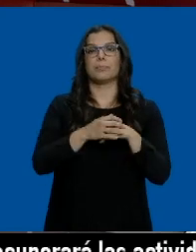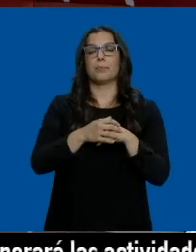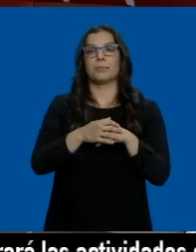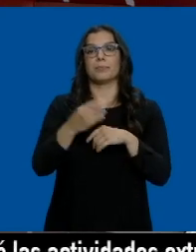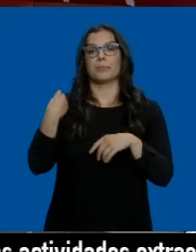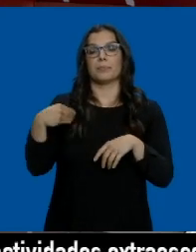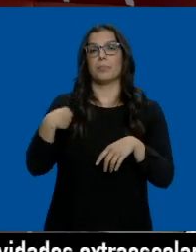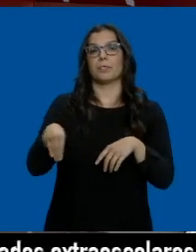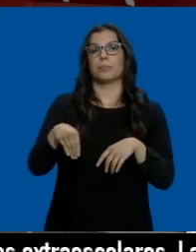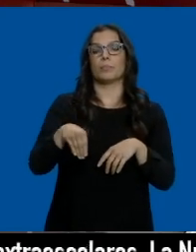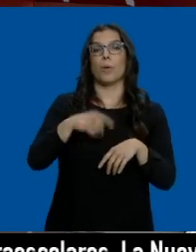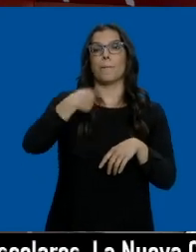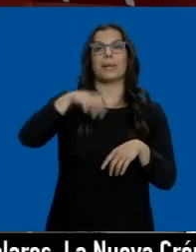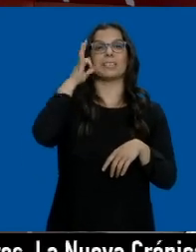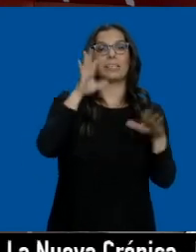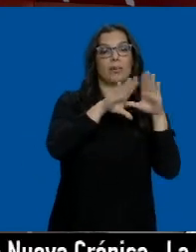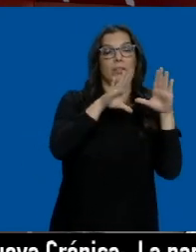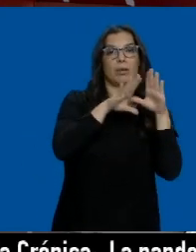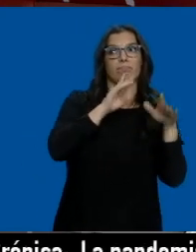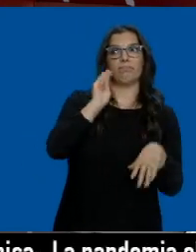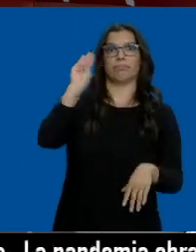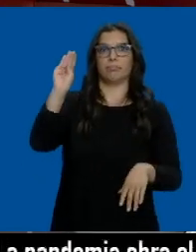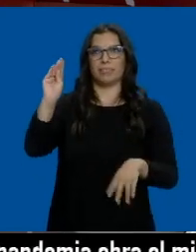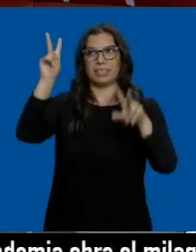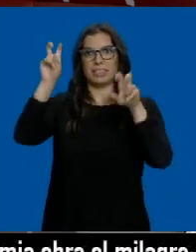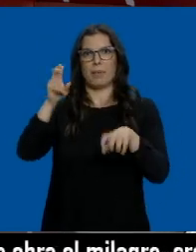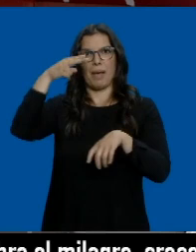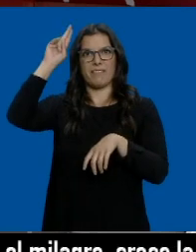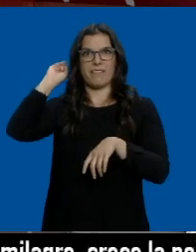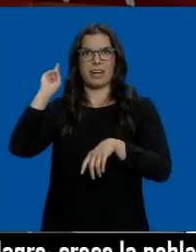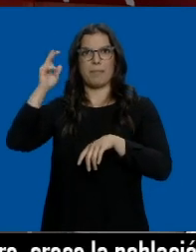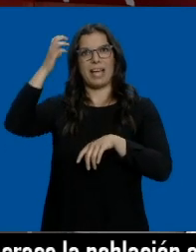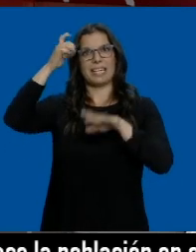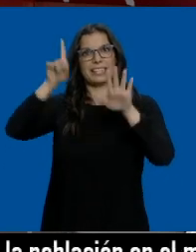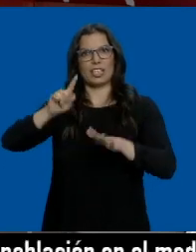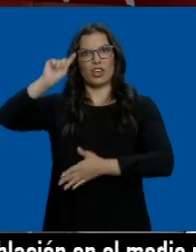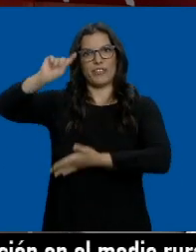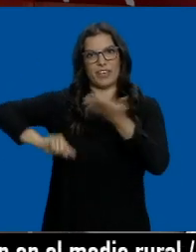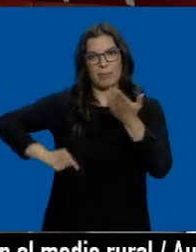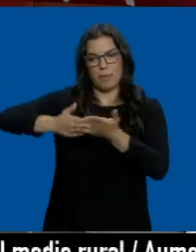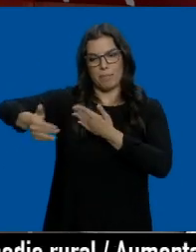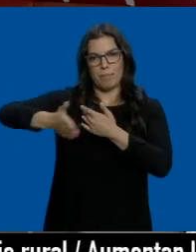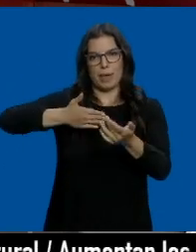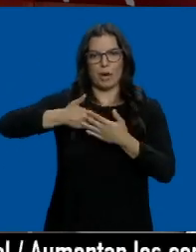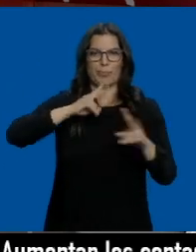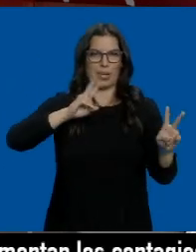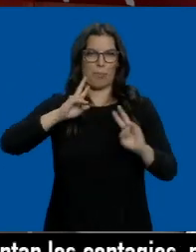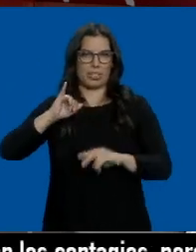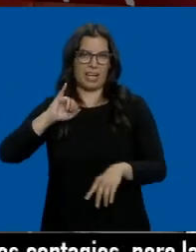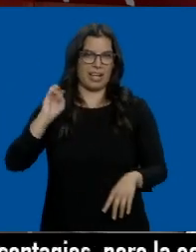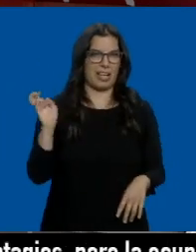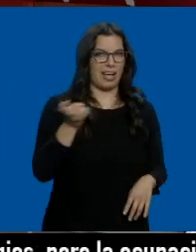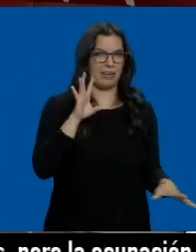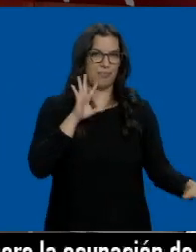directa de Isabel Díaz Ayuso a Felipe VI sobre la firma de los indultos, que sigue generando reacciones. Anoche, el programa,